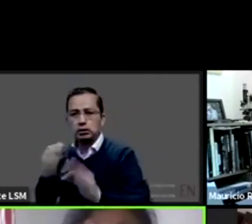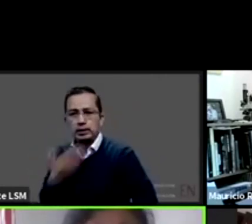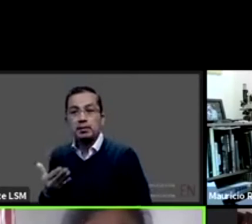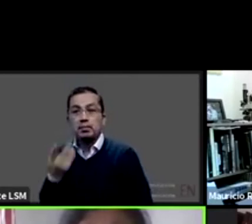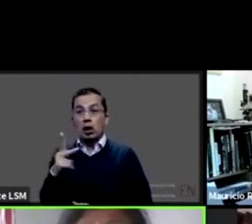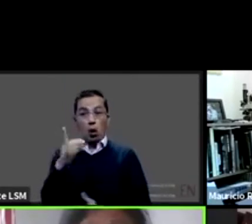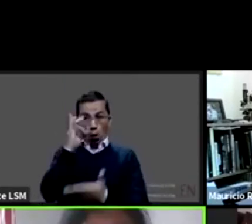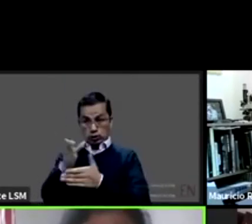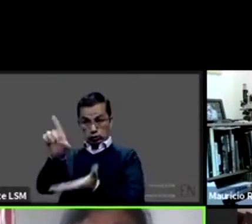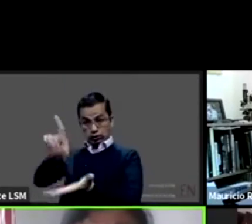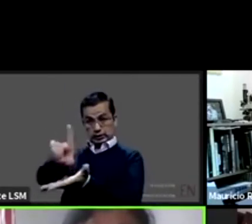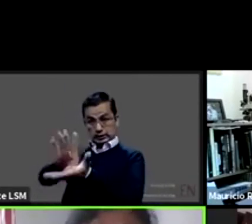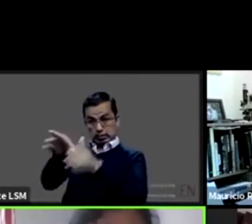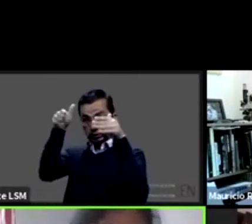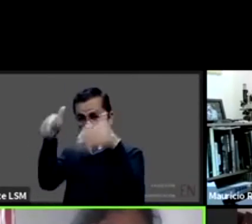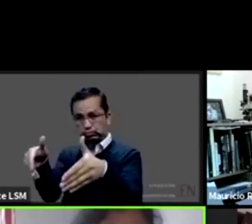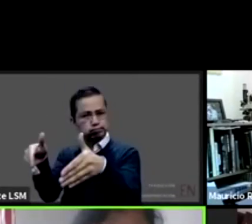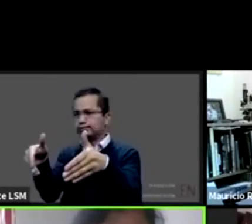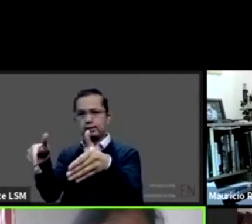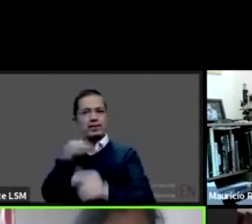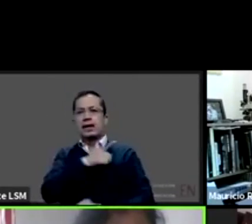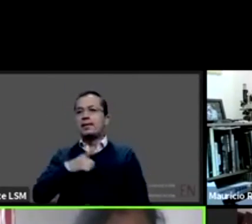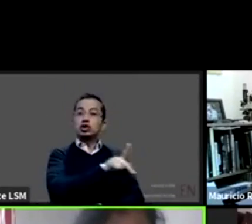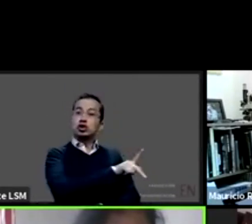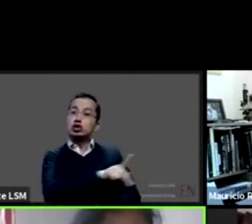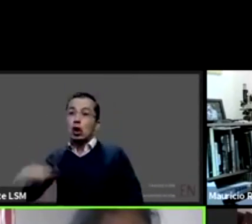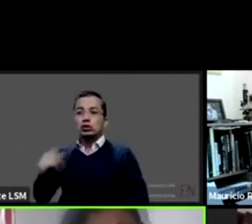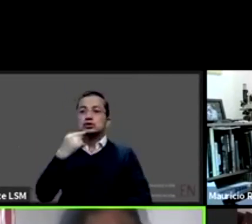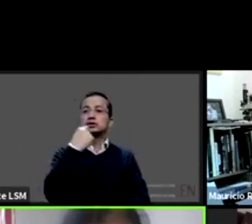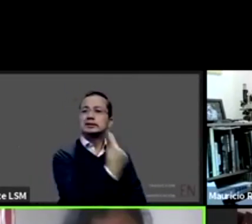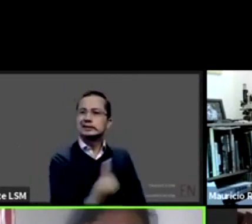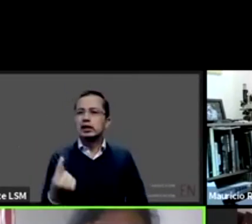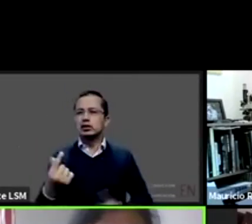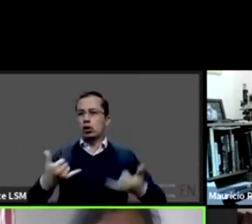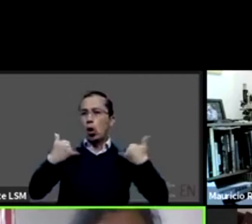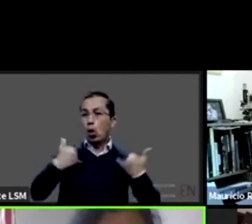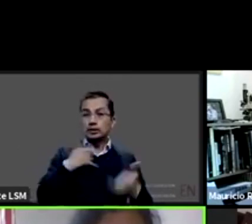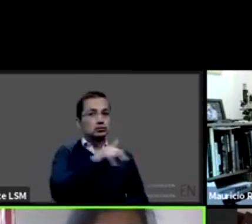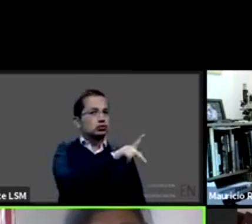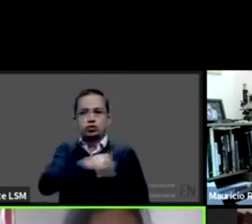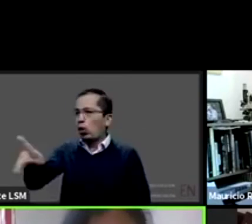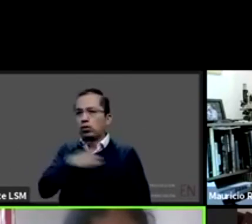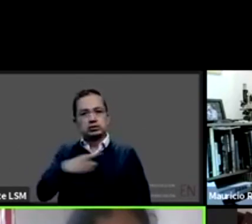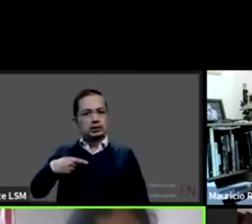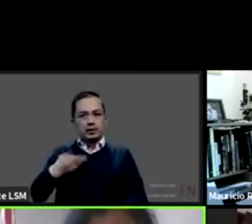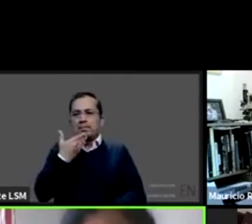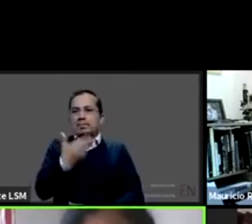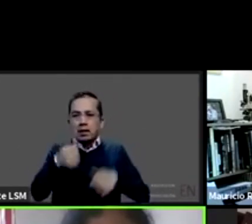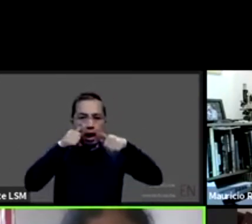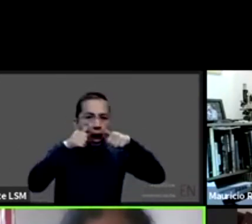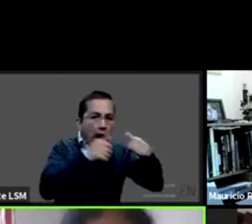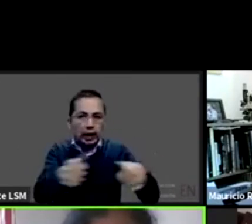niña adolescente que esté en esa circunstancia ¿no? hoy digamos como dicen